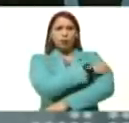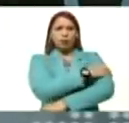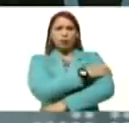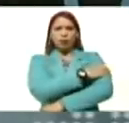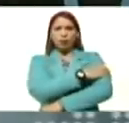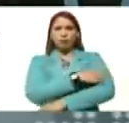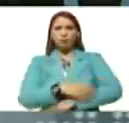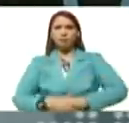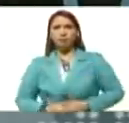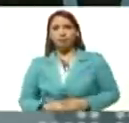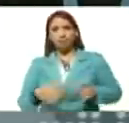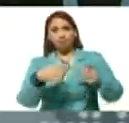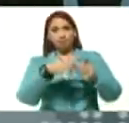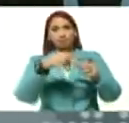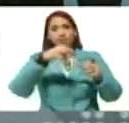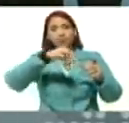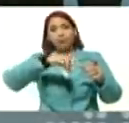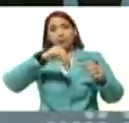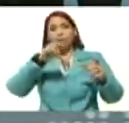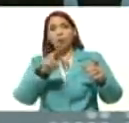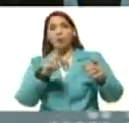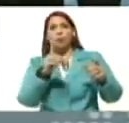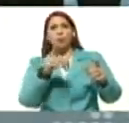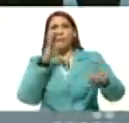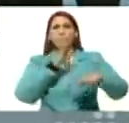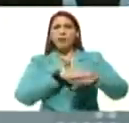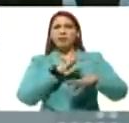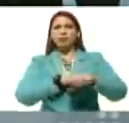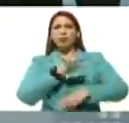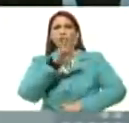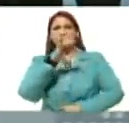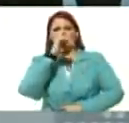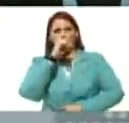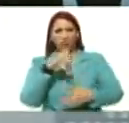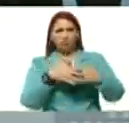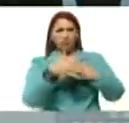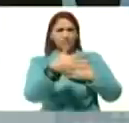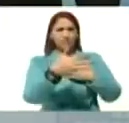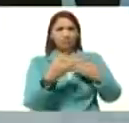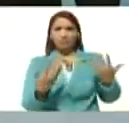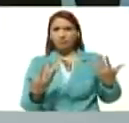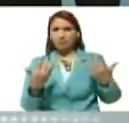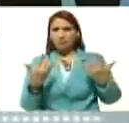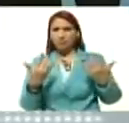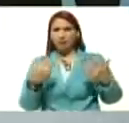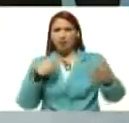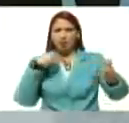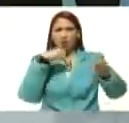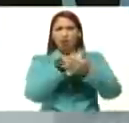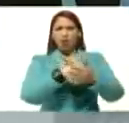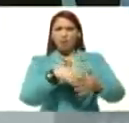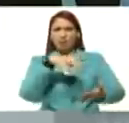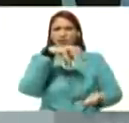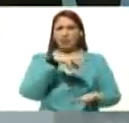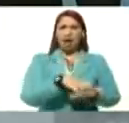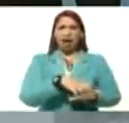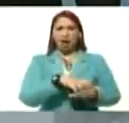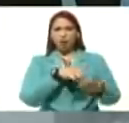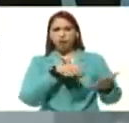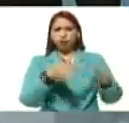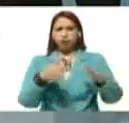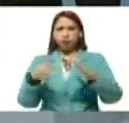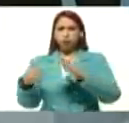tarjeta de la MUT, y que pasó en 5 años, intentos de golpe de estado, magnicidios,